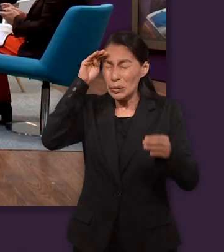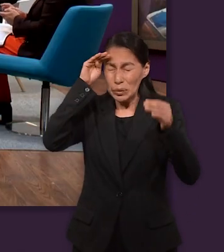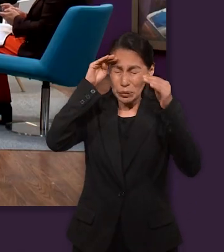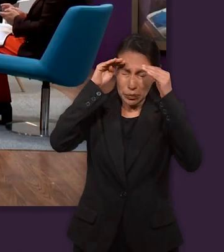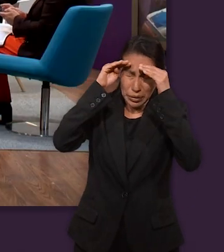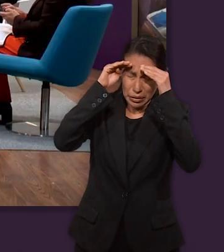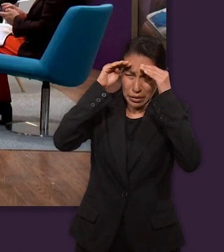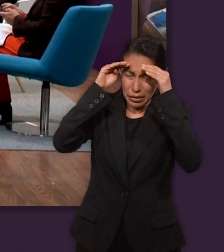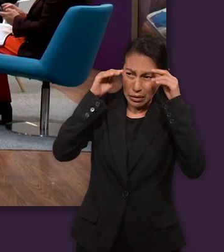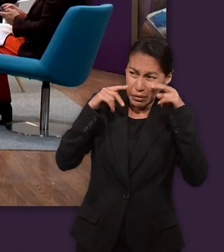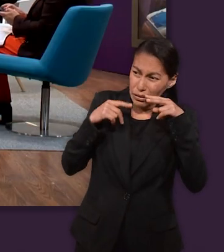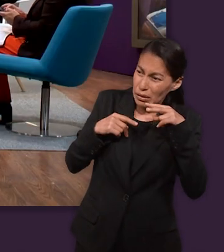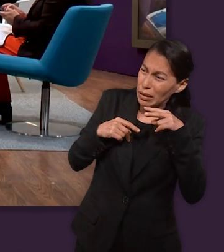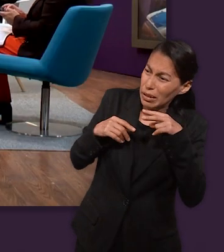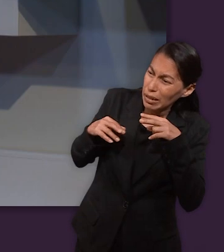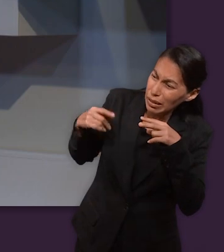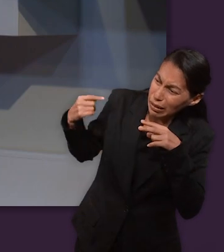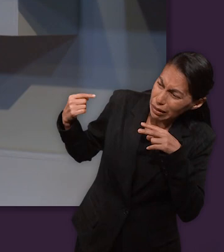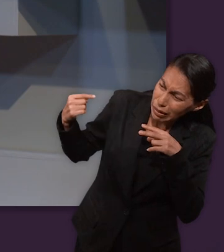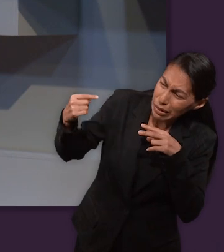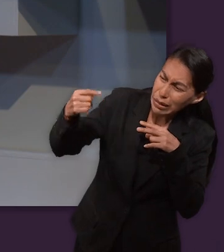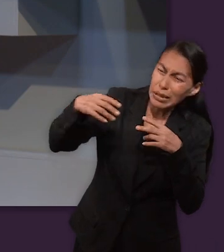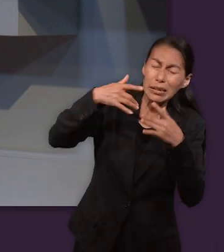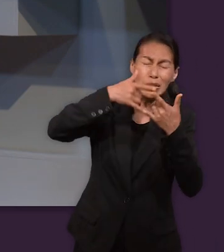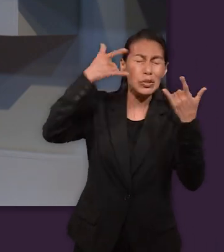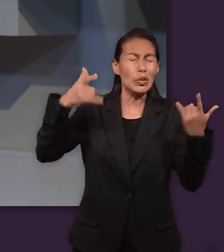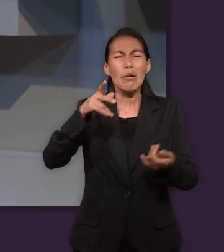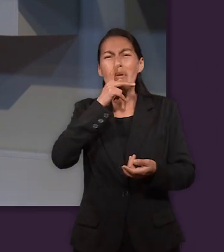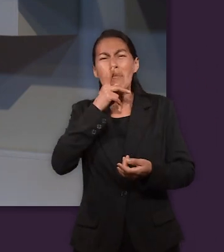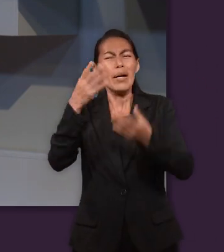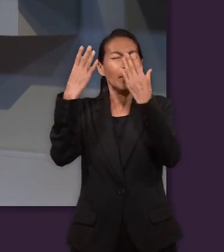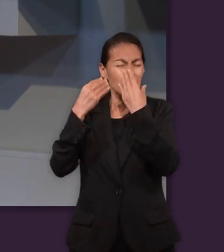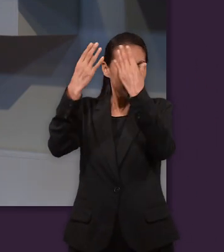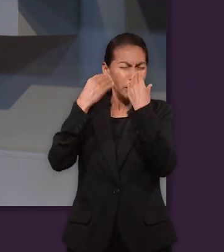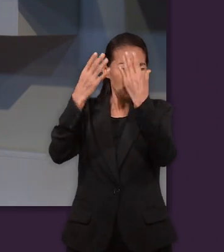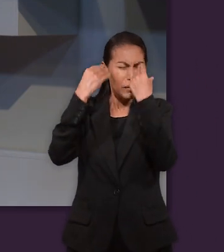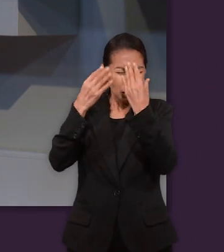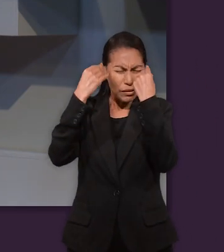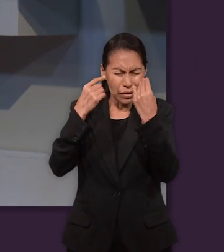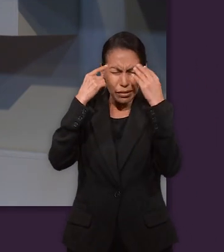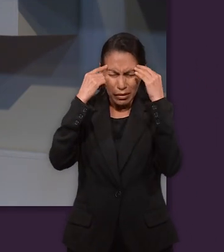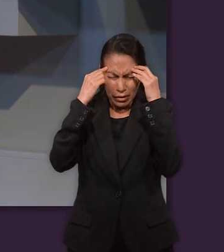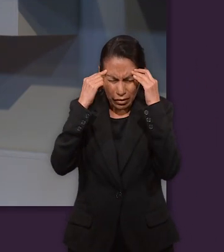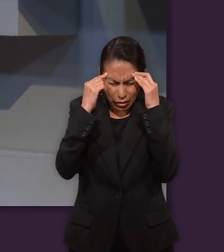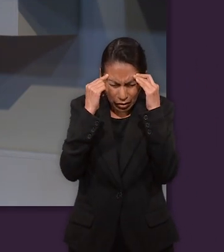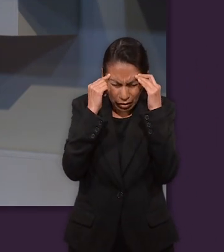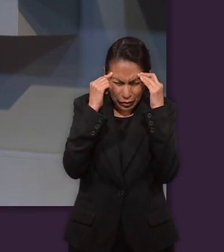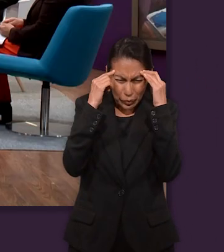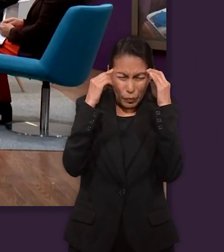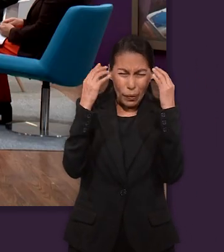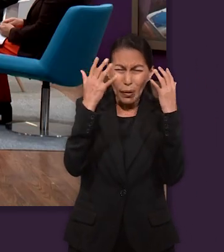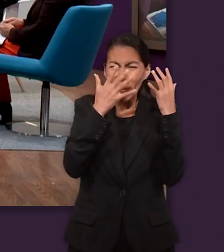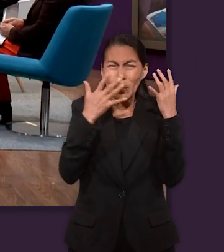entonces todos esos pensamientos de dolor se dirigen a Dios. Empieza a recordar todas las lecciones que le había enseñado a su padre sobre ese Dios